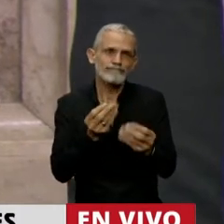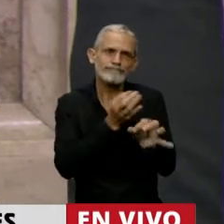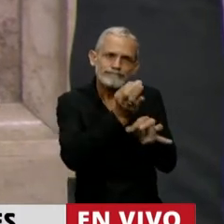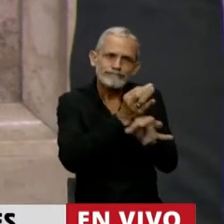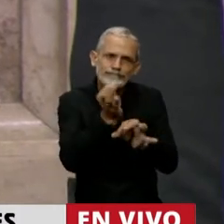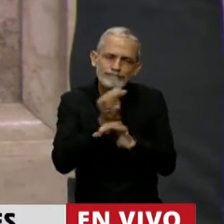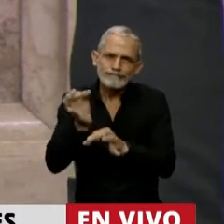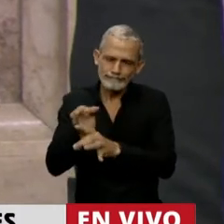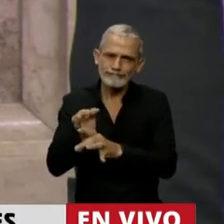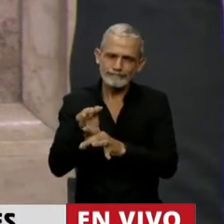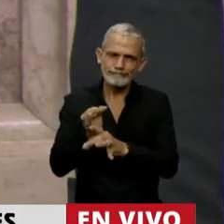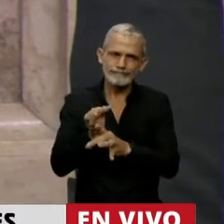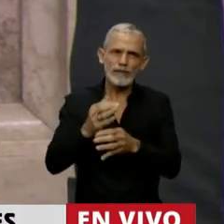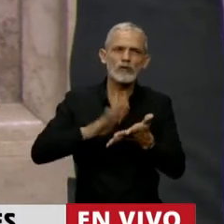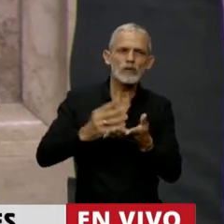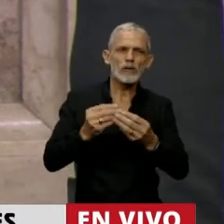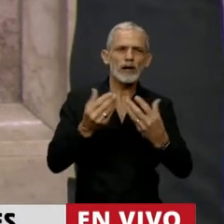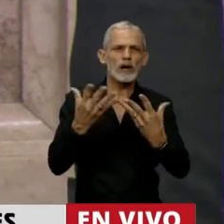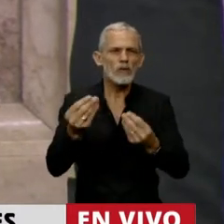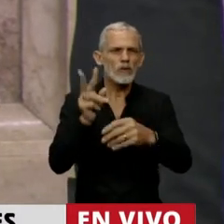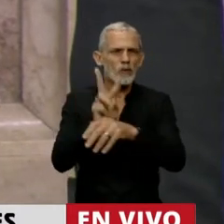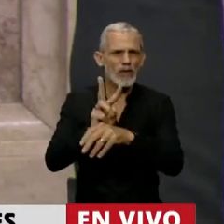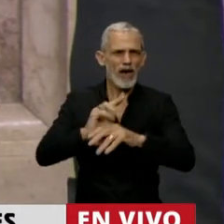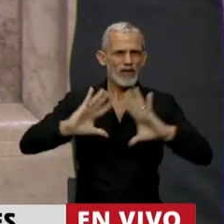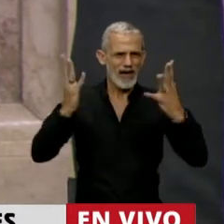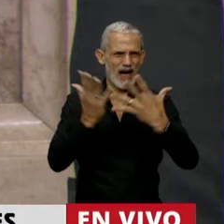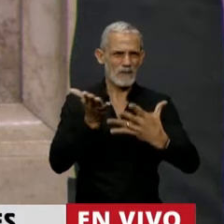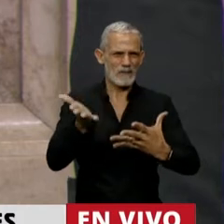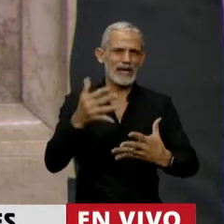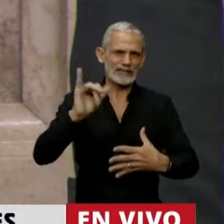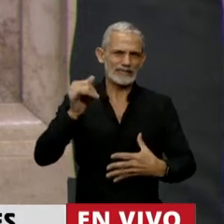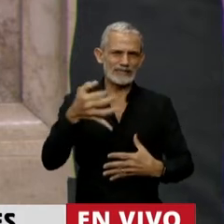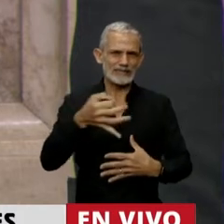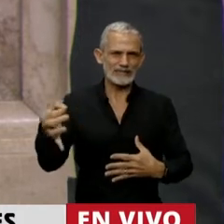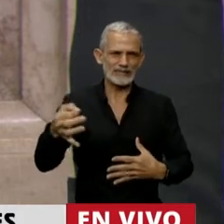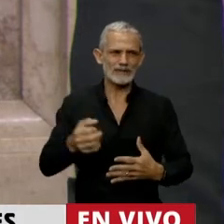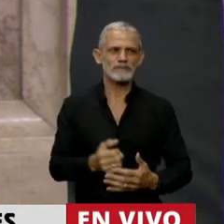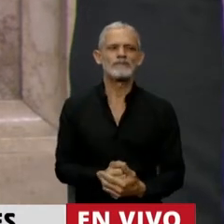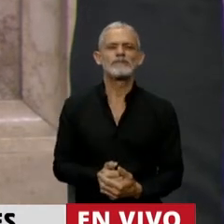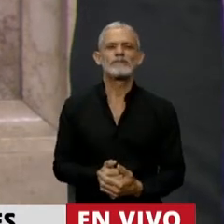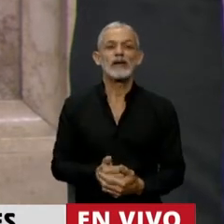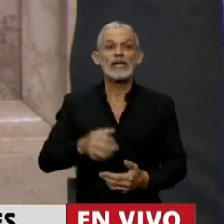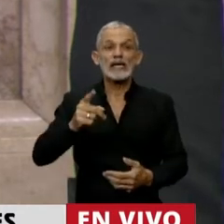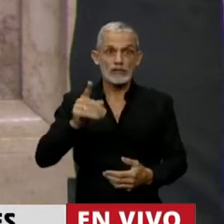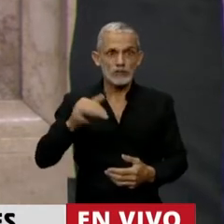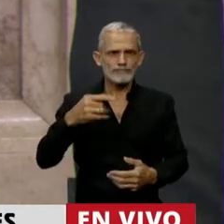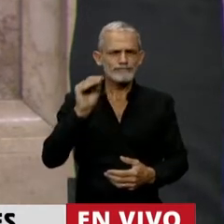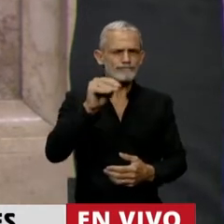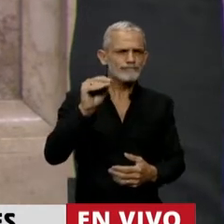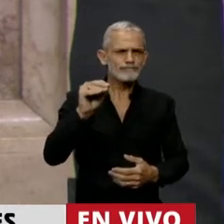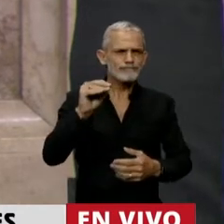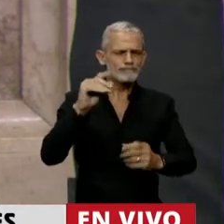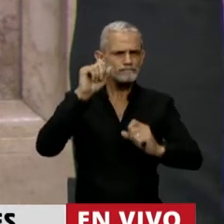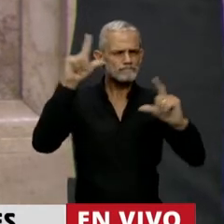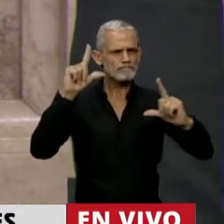educación en lo que hace a la defensa del medio ambiente. Sin embargo, Presidente, quiero llamar la atención en algo que creo